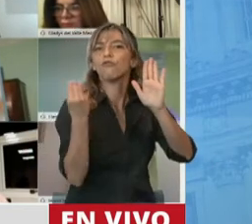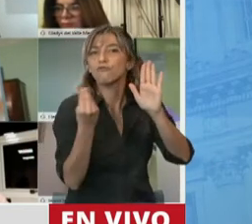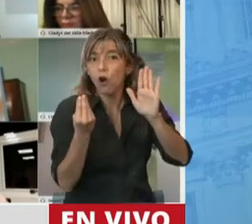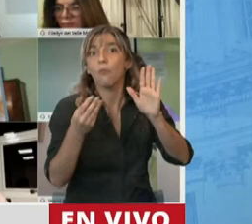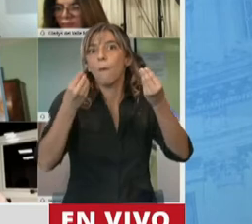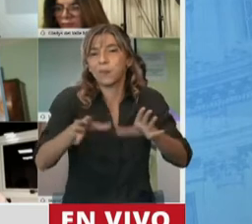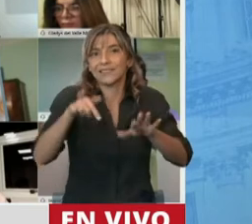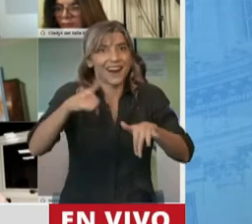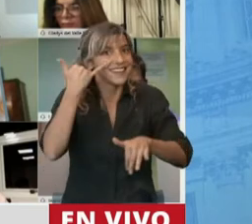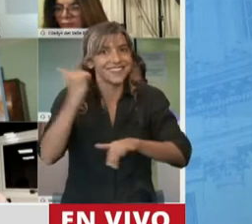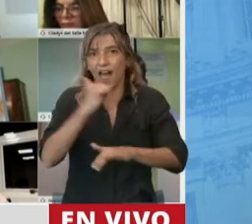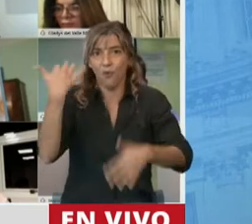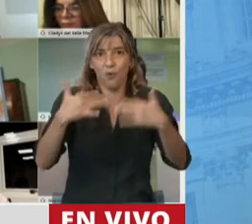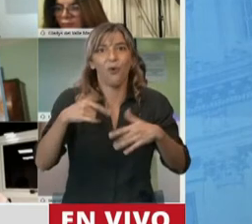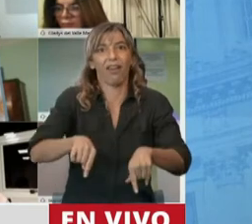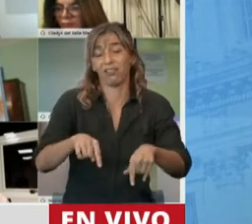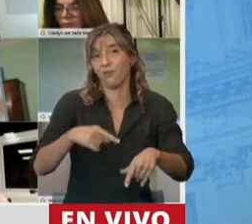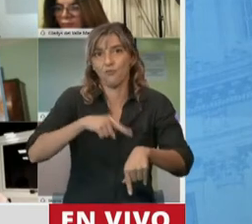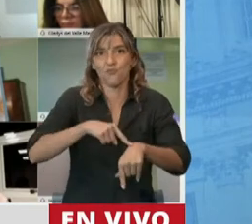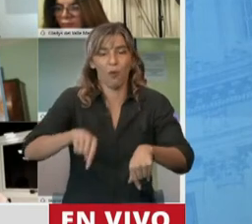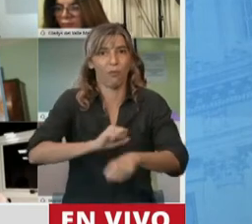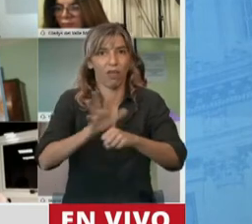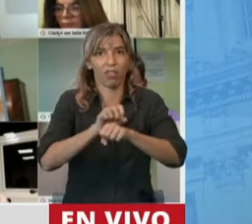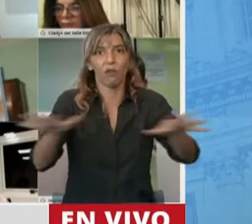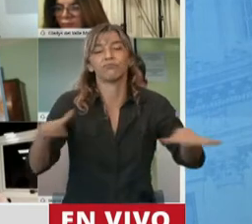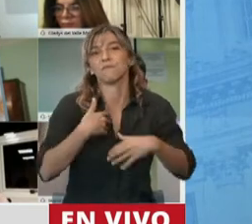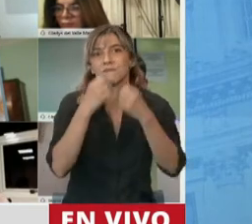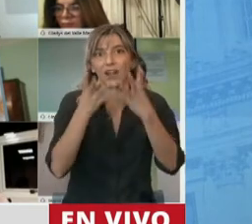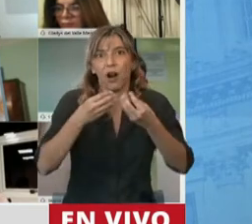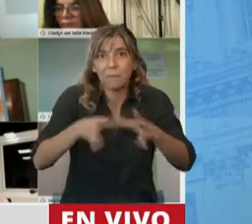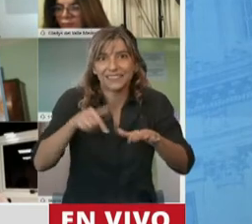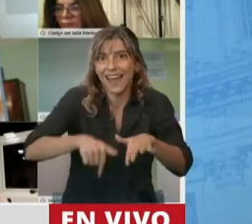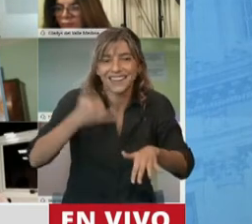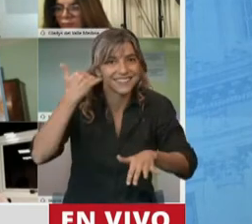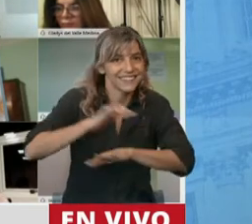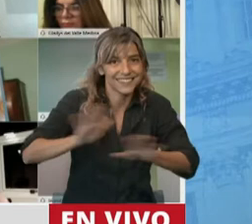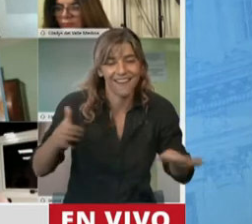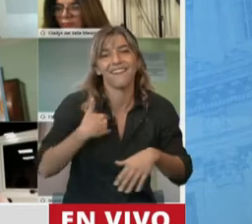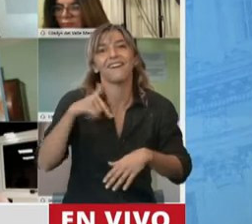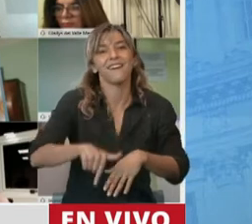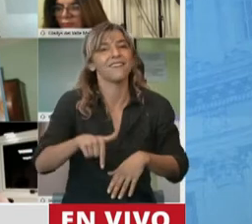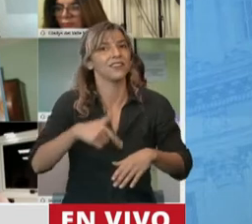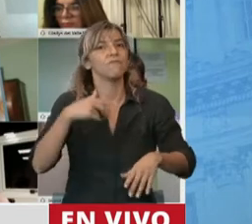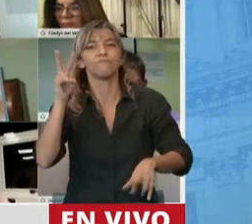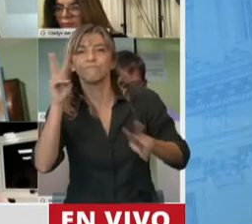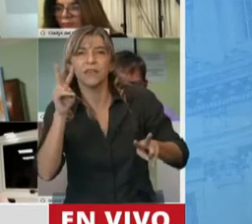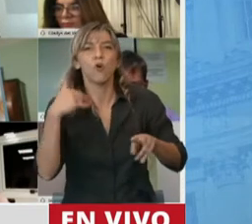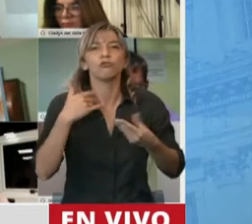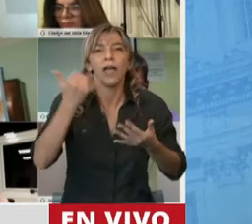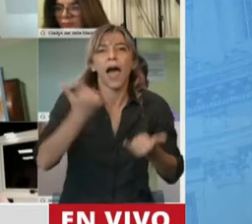de manera urgente esta ley. Logramos el escalonamiento de los porcentajes por el tamaño de empresa.